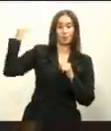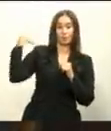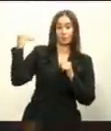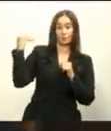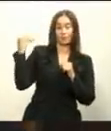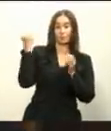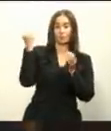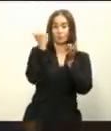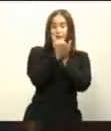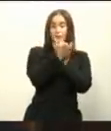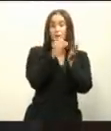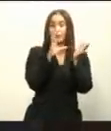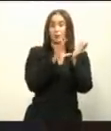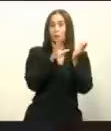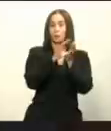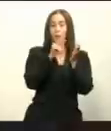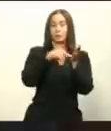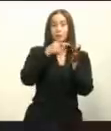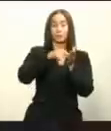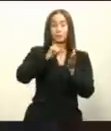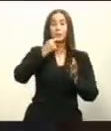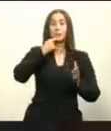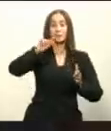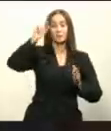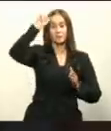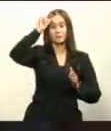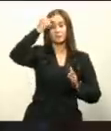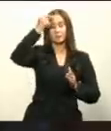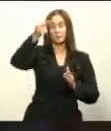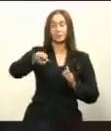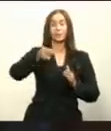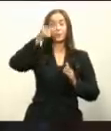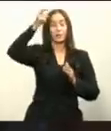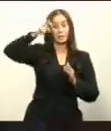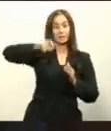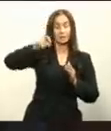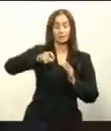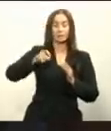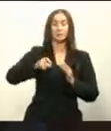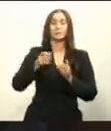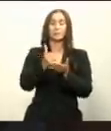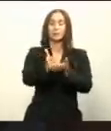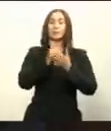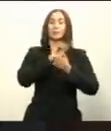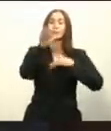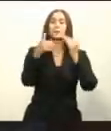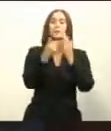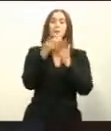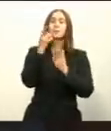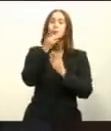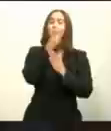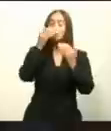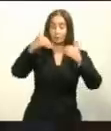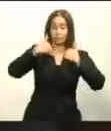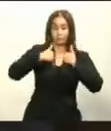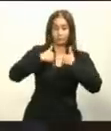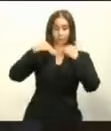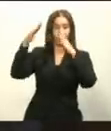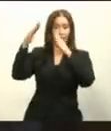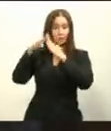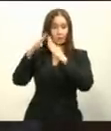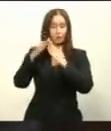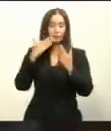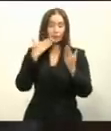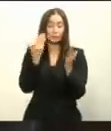Gobierno facilitar y garantizar las condiciones de acceso a todos los dominicanos a una vivienda digna. Este es uno de los